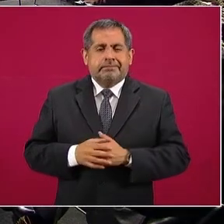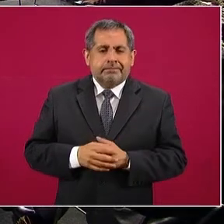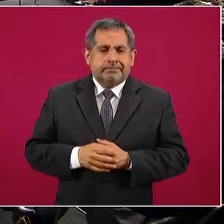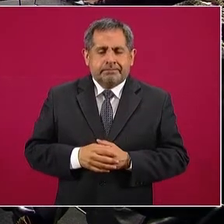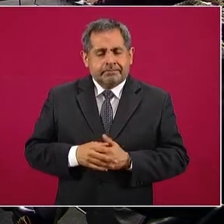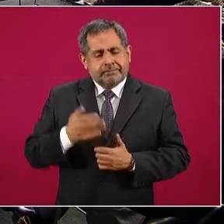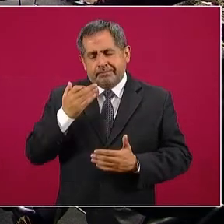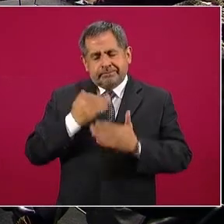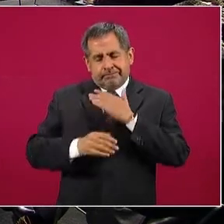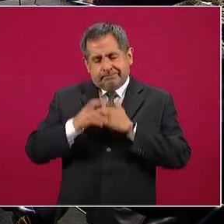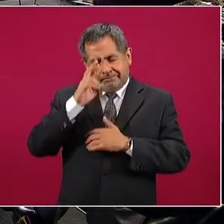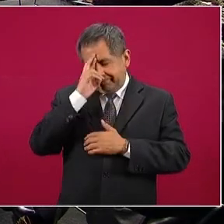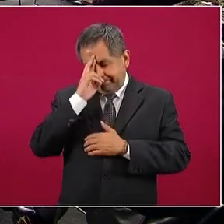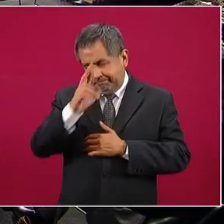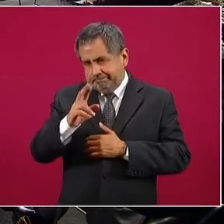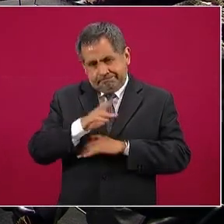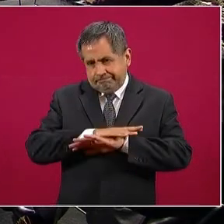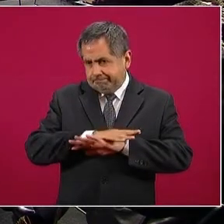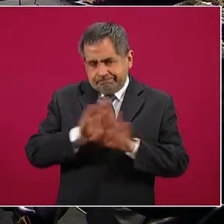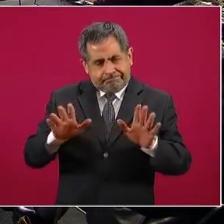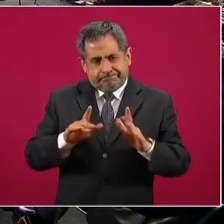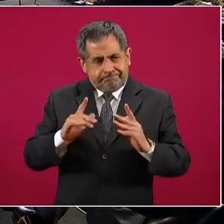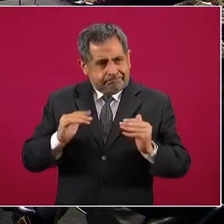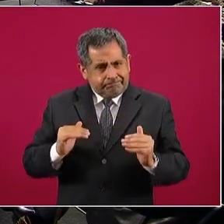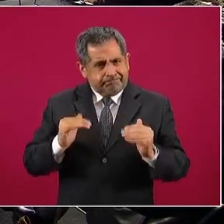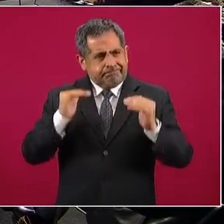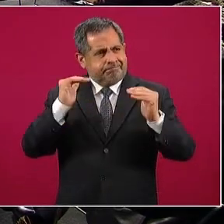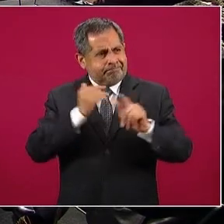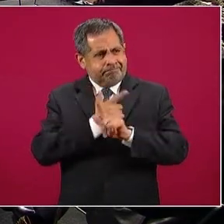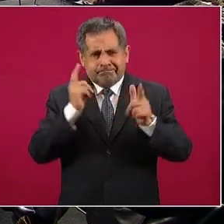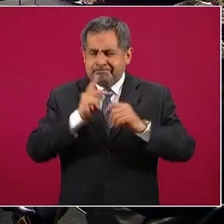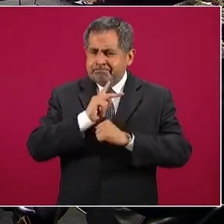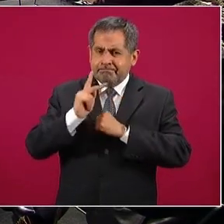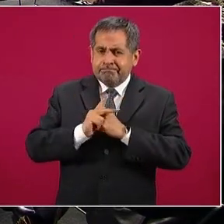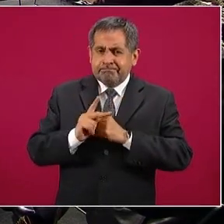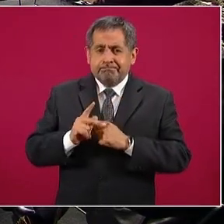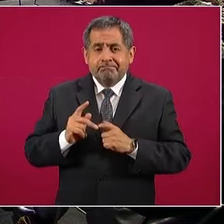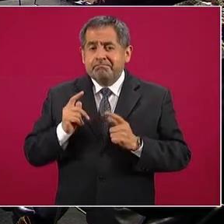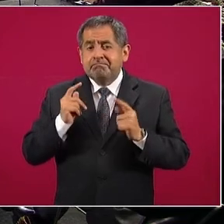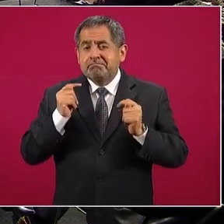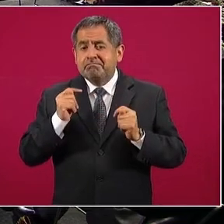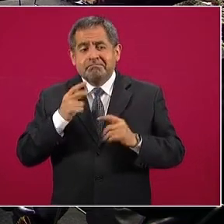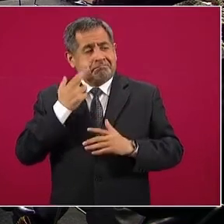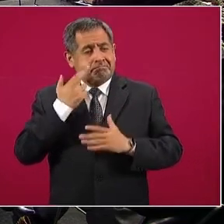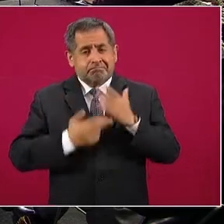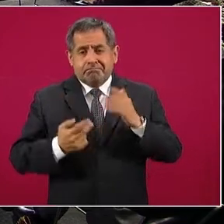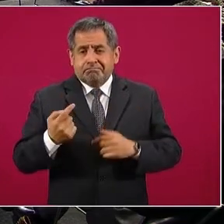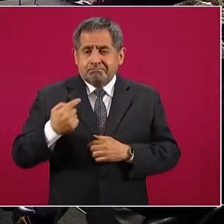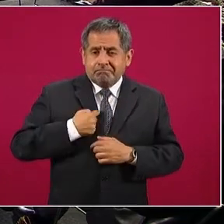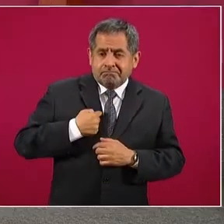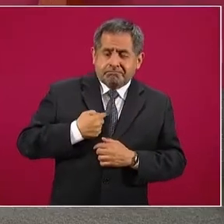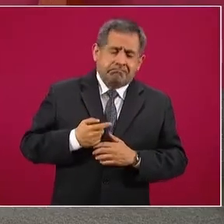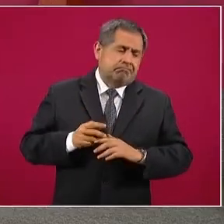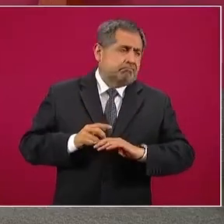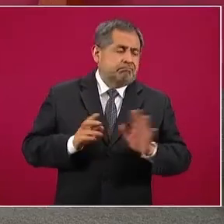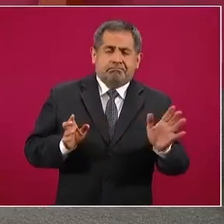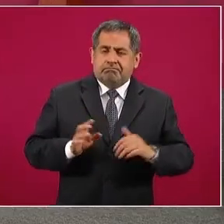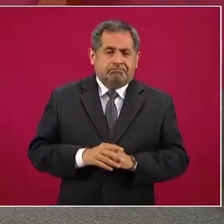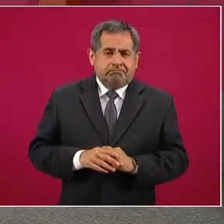violación flagrante a la autonomía, a la soberanía de nuestro país.